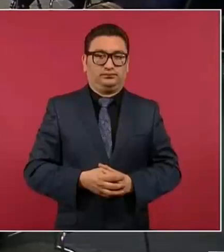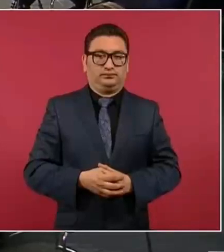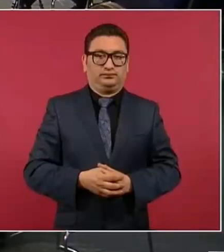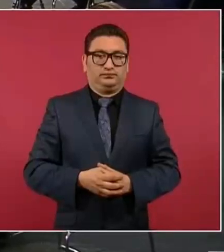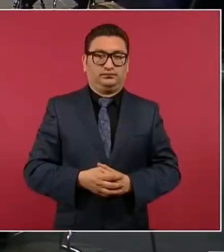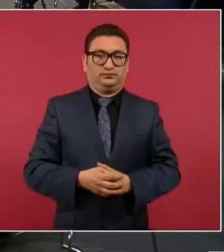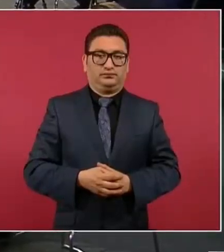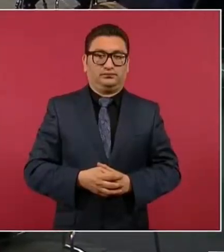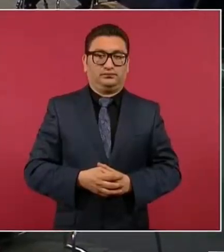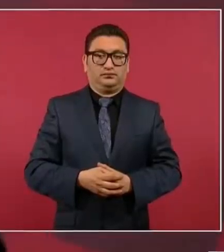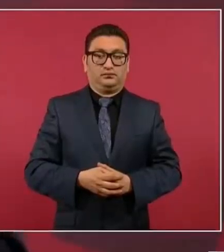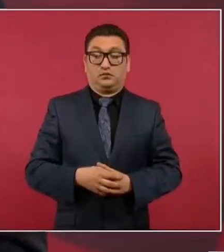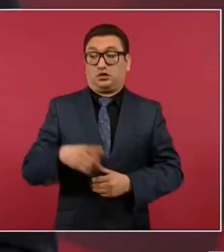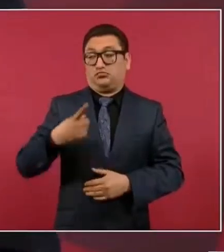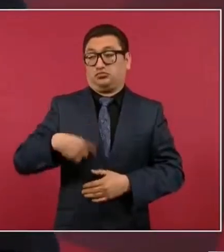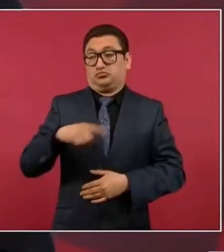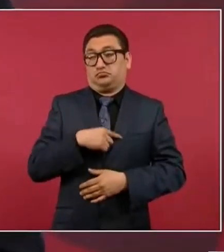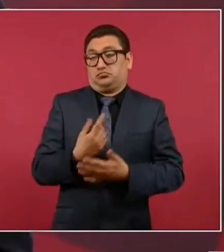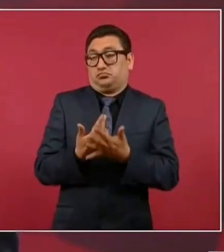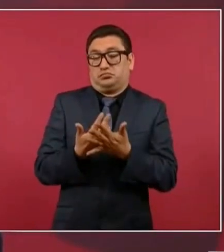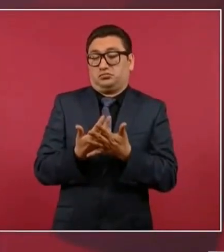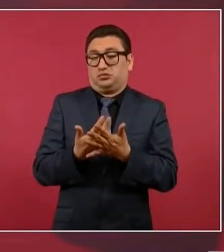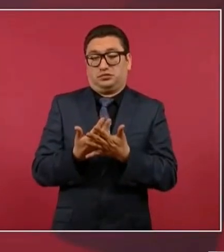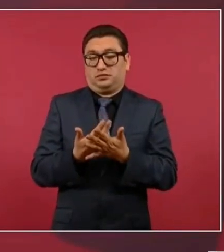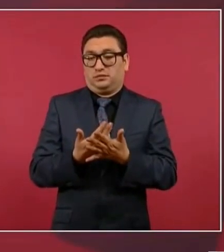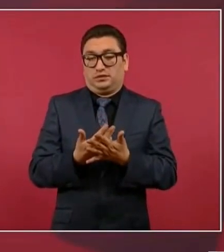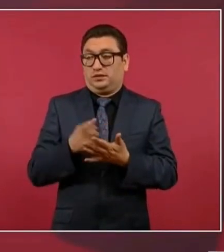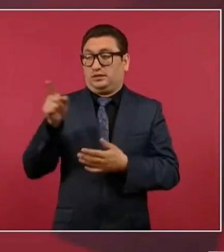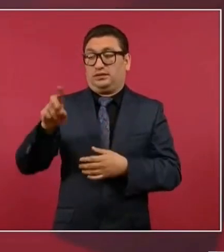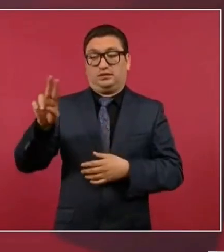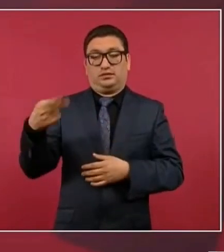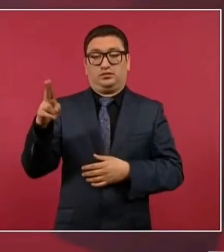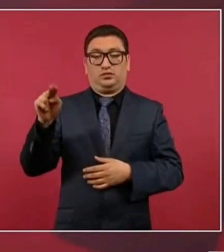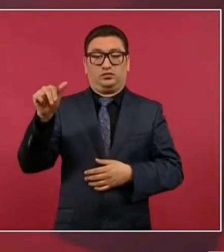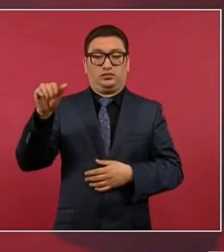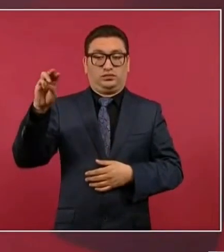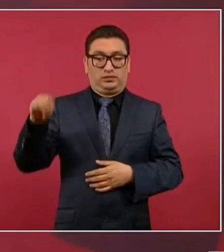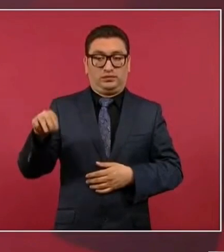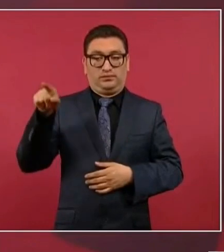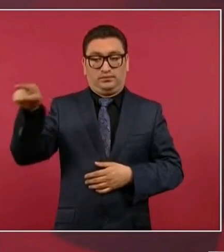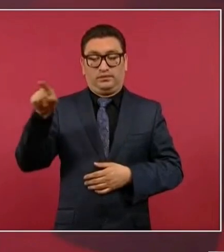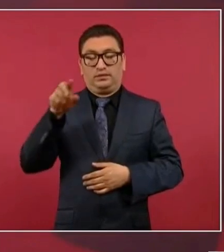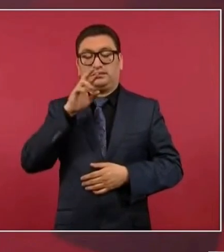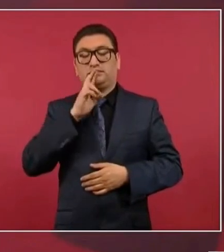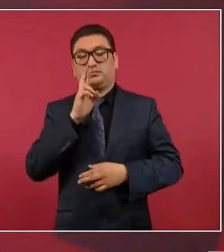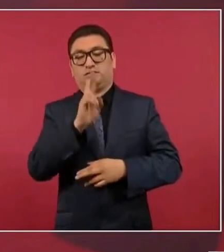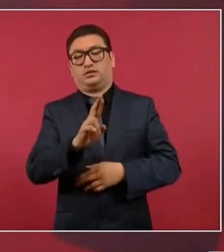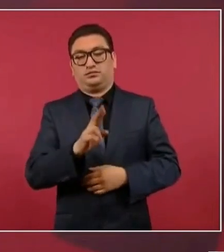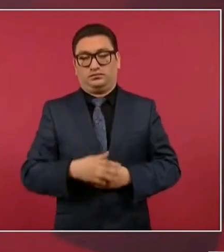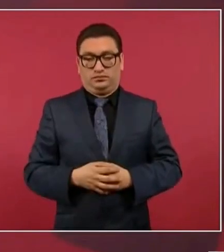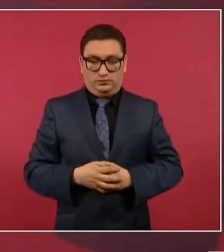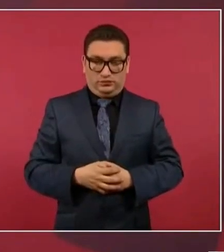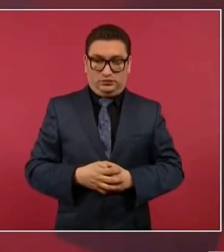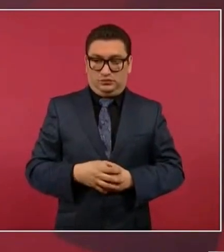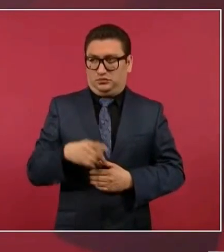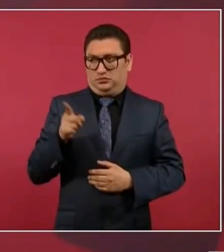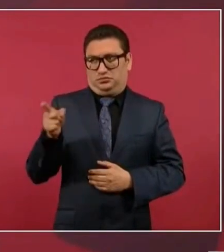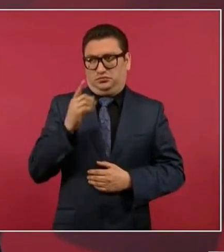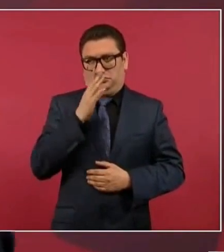Pues esperar a que la universidad resuelva, tampoco puede